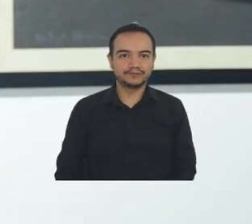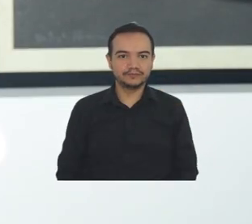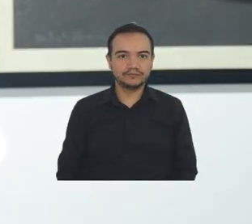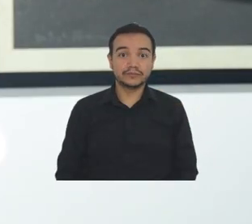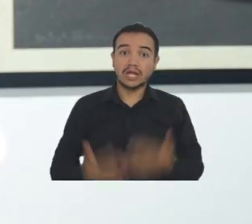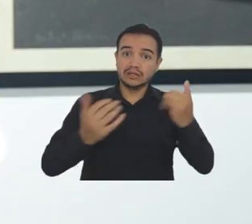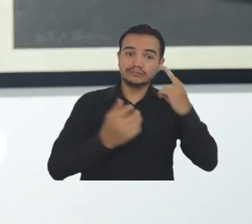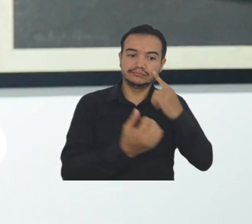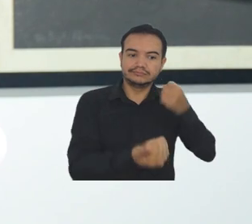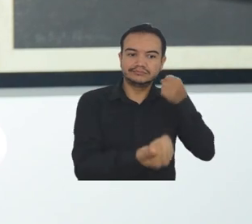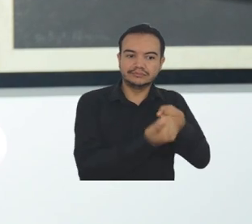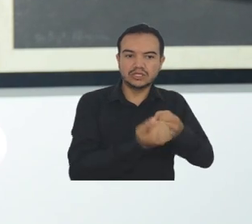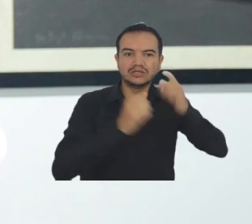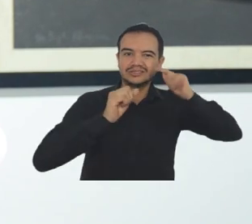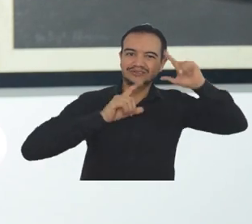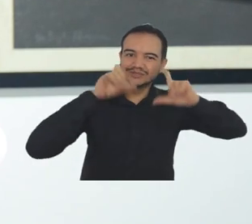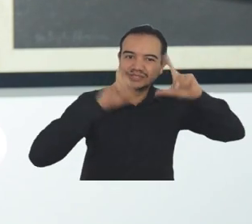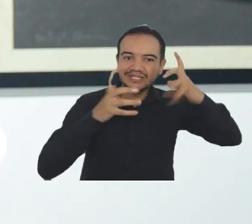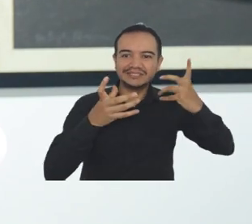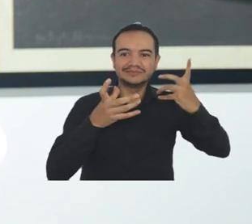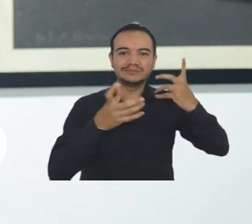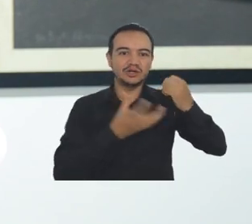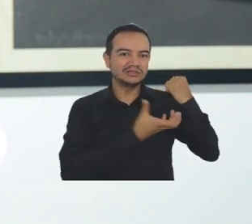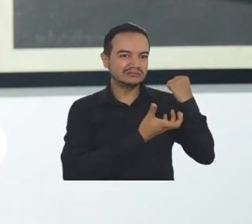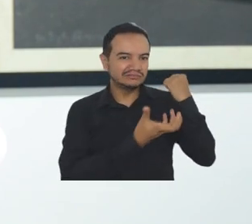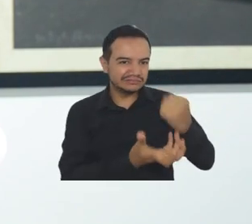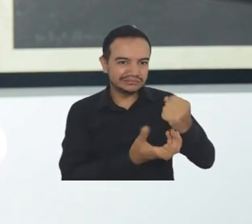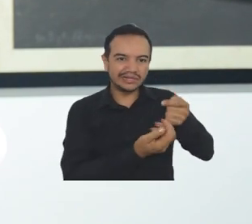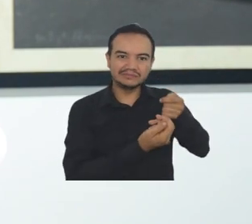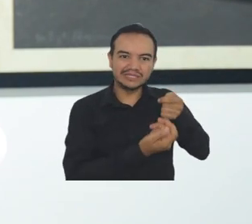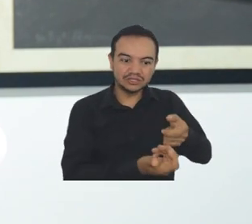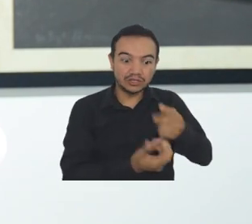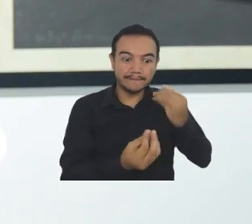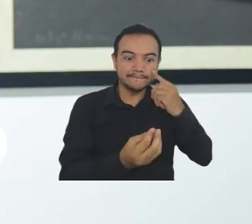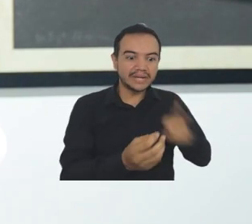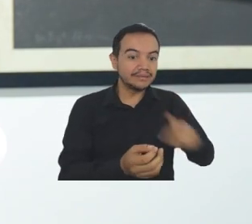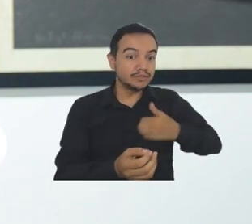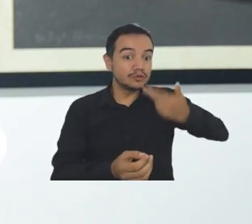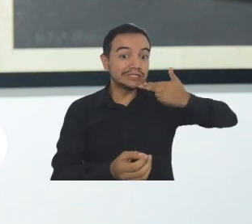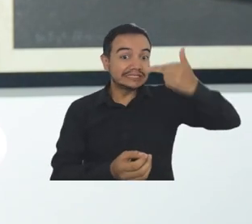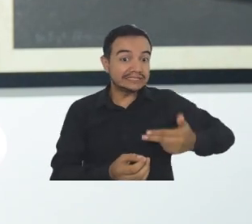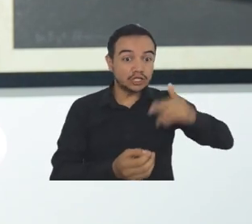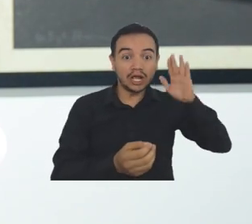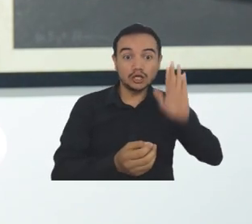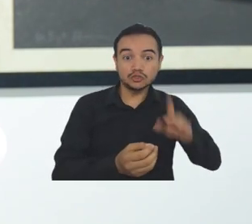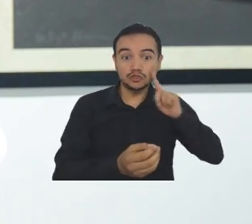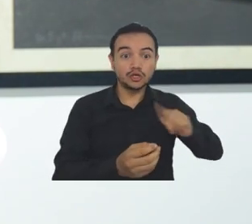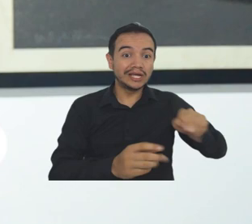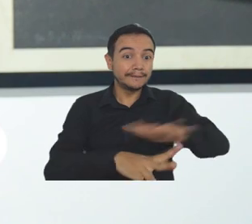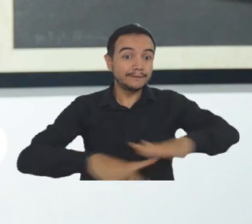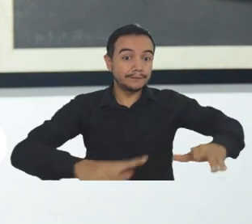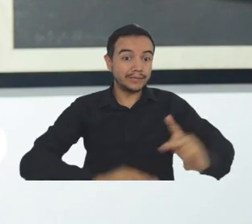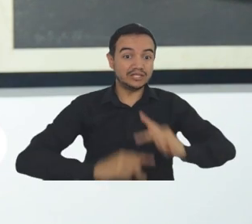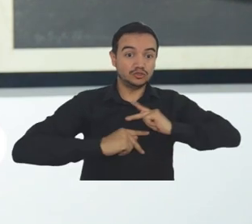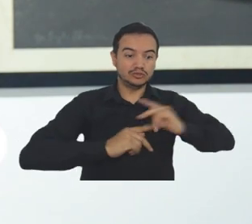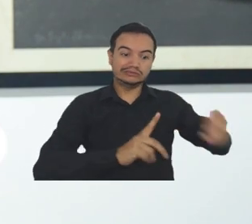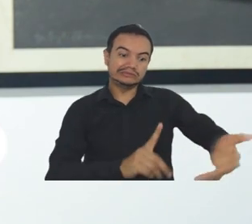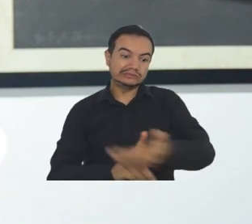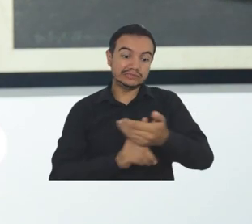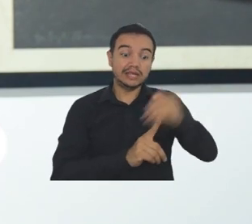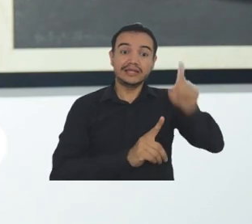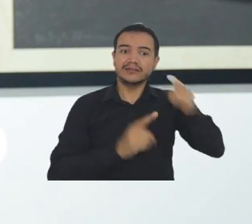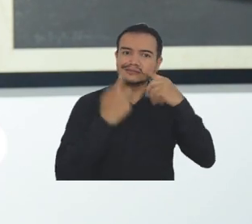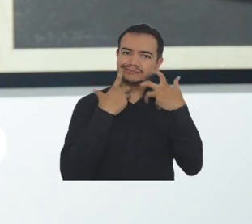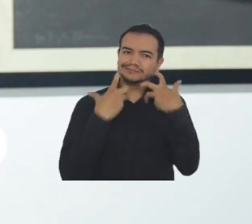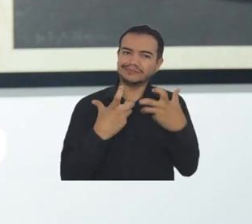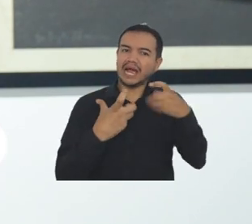fortalecer lo que tiene que ver con el turismo, con la inversión, con rescatar la historia y el patrimonio de nuestra ciudad, que es realmente la joya